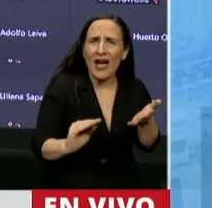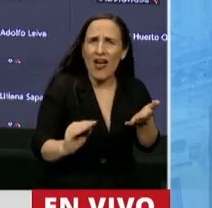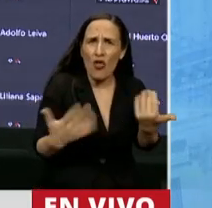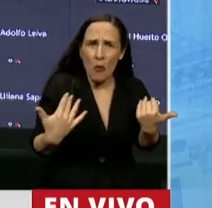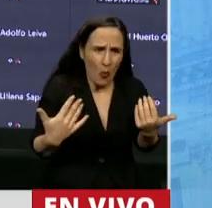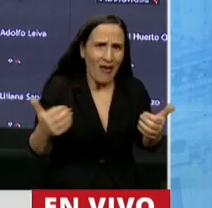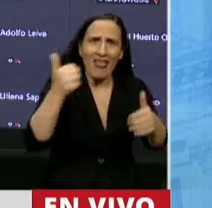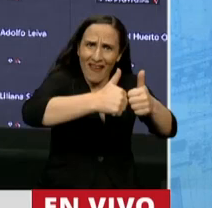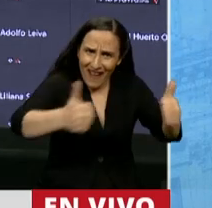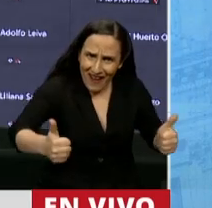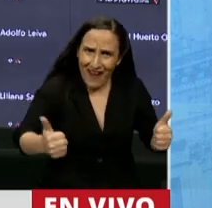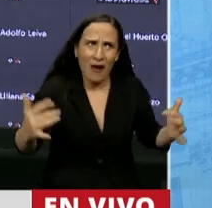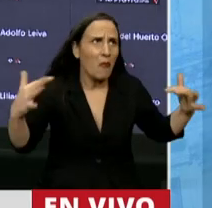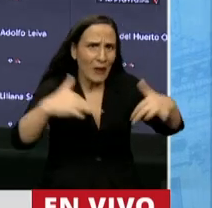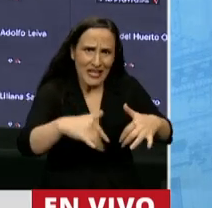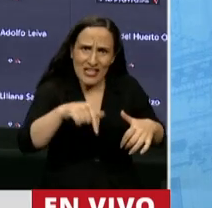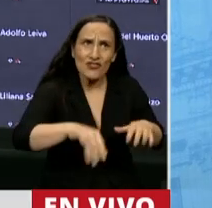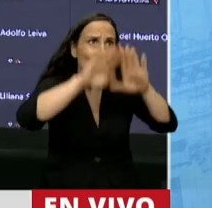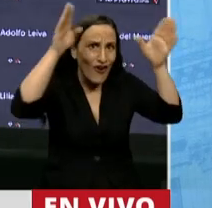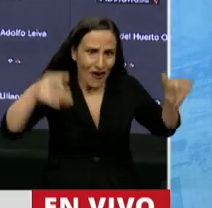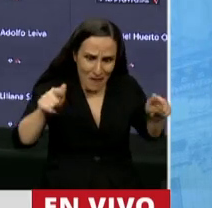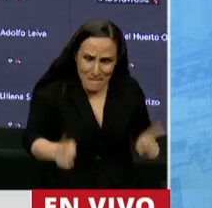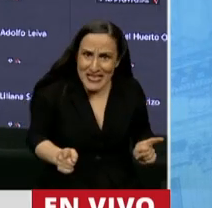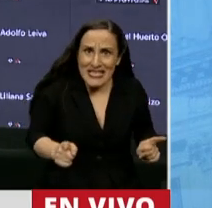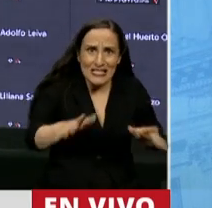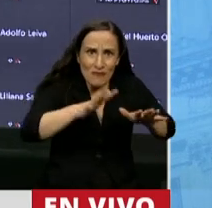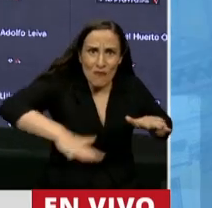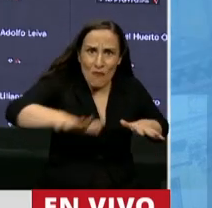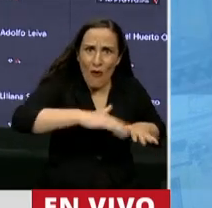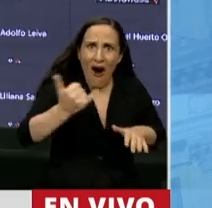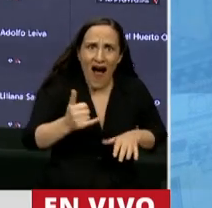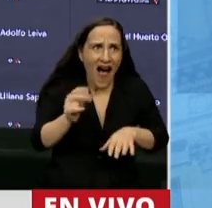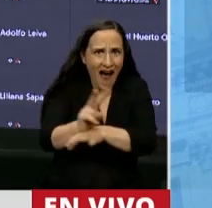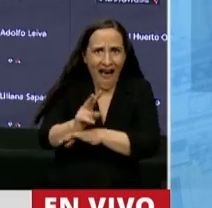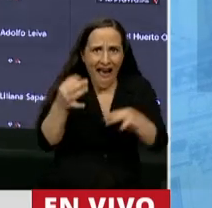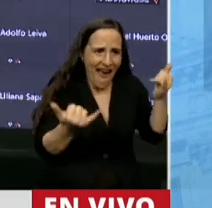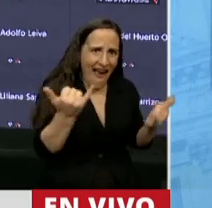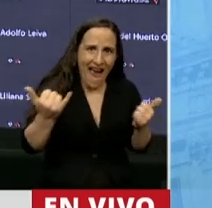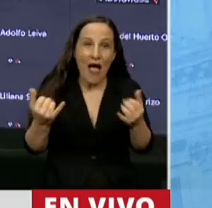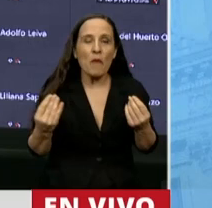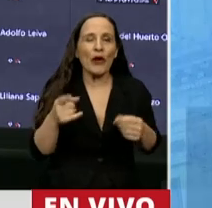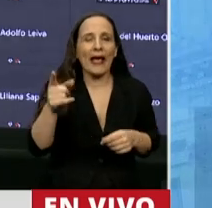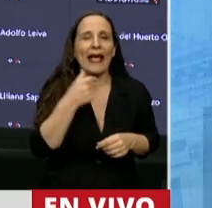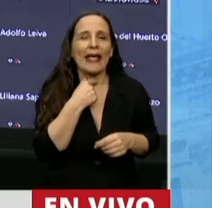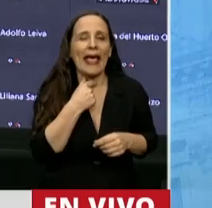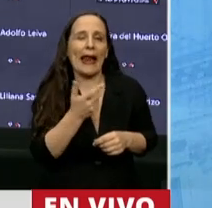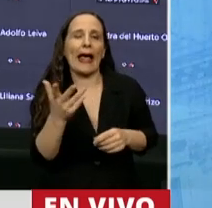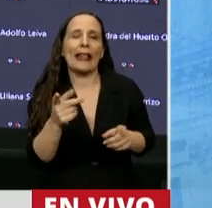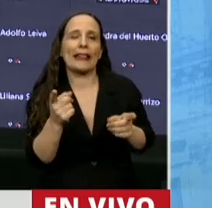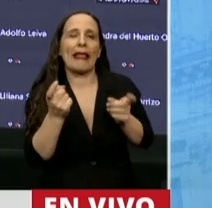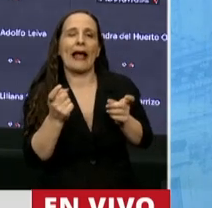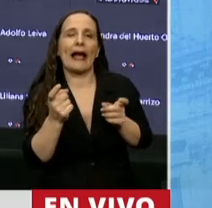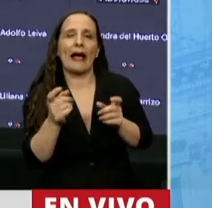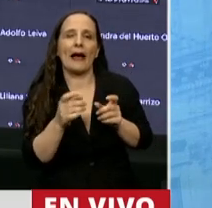presencialmente en este recinto con todas las garantías? Porque quieren el quórum automático y quieren manejar